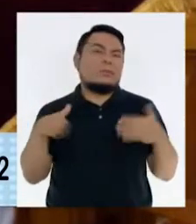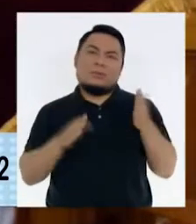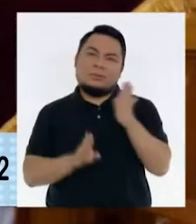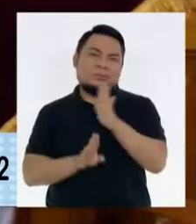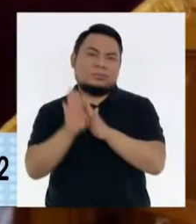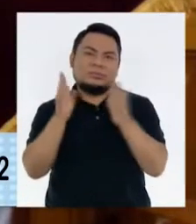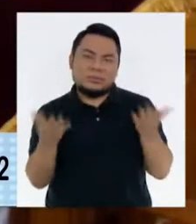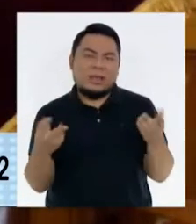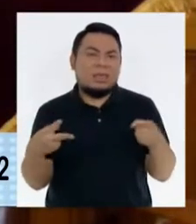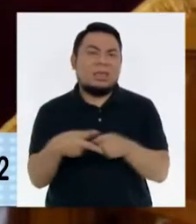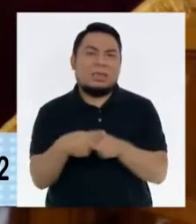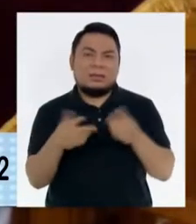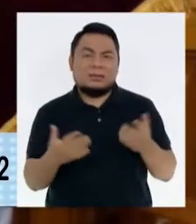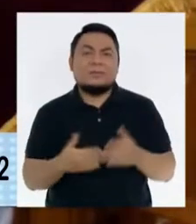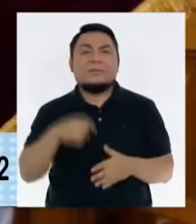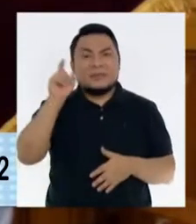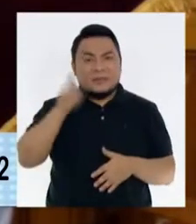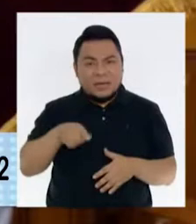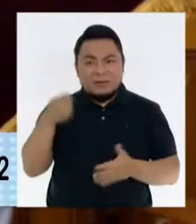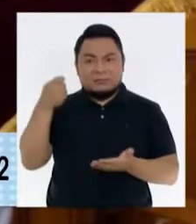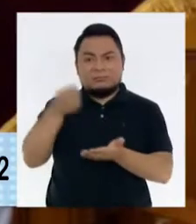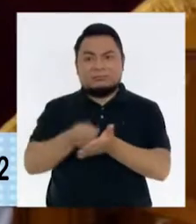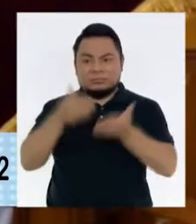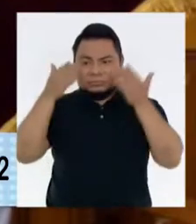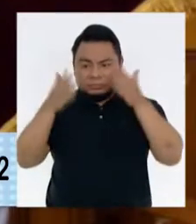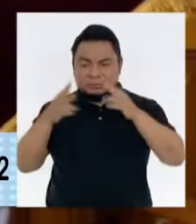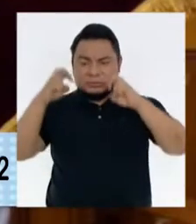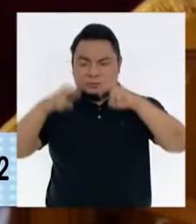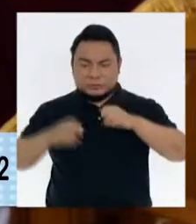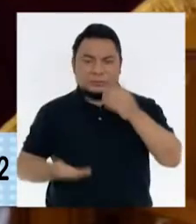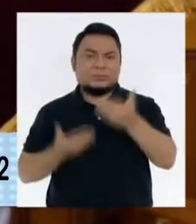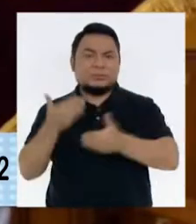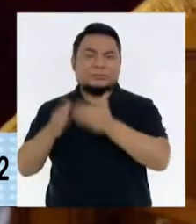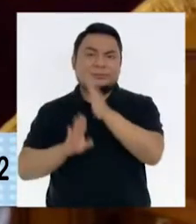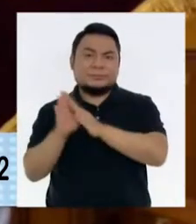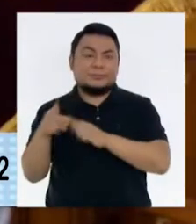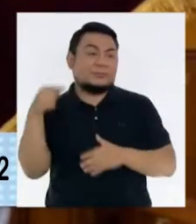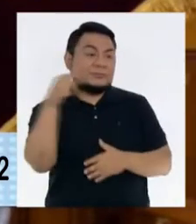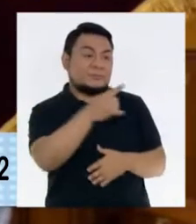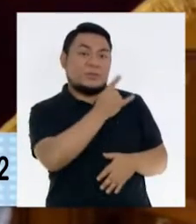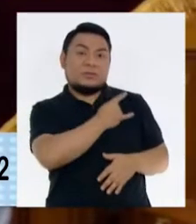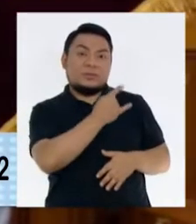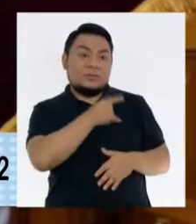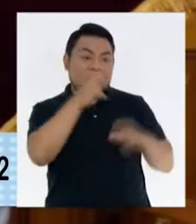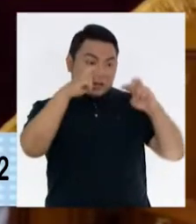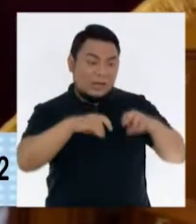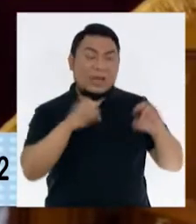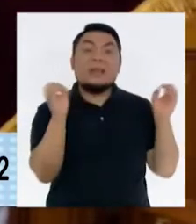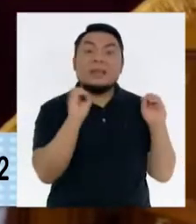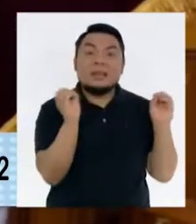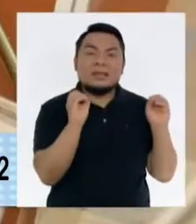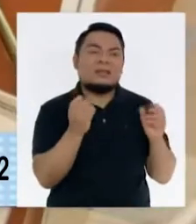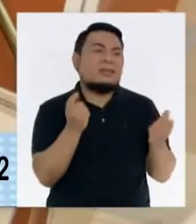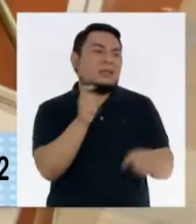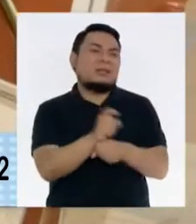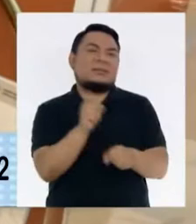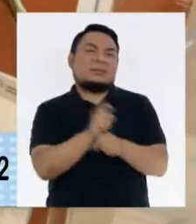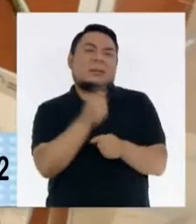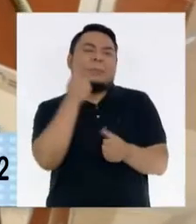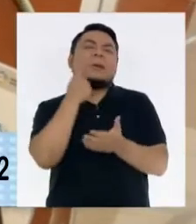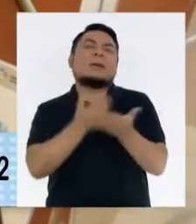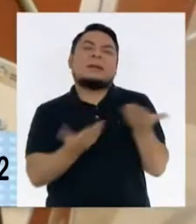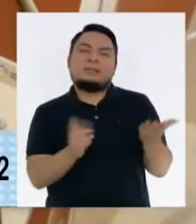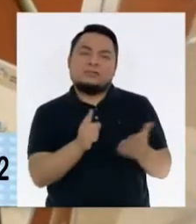en su desarrollo por otro lado universidad que no investiga nada tiene que enseñar